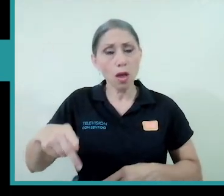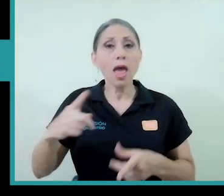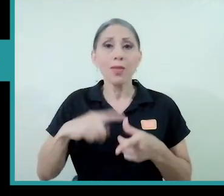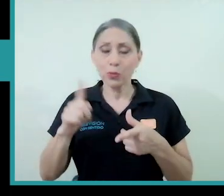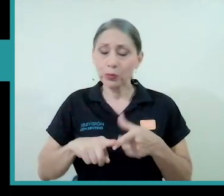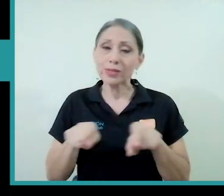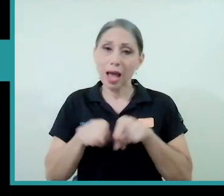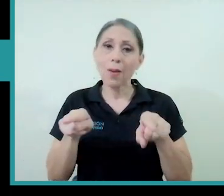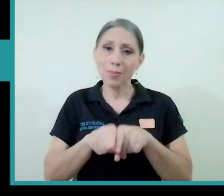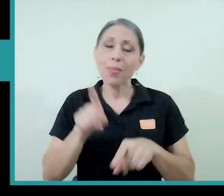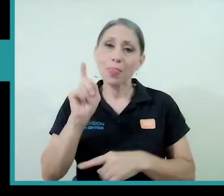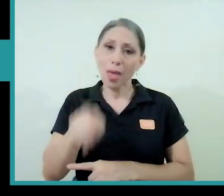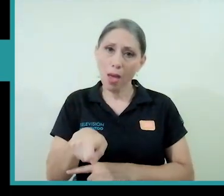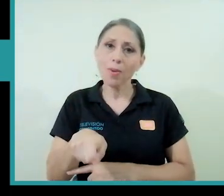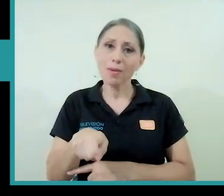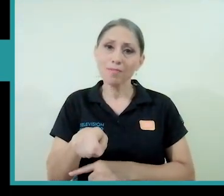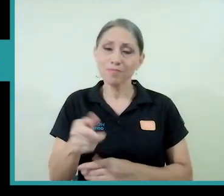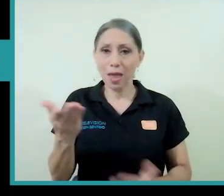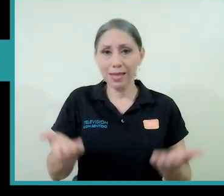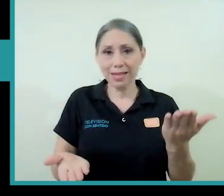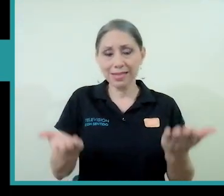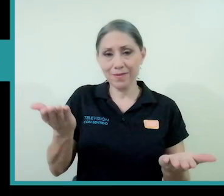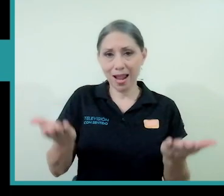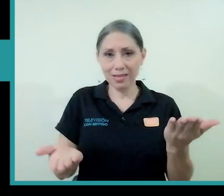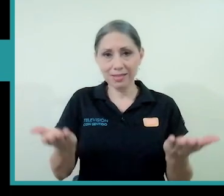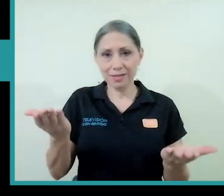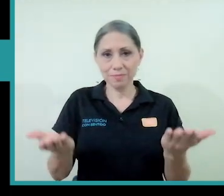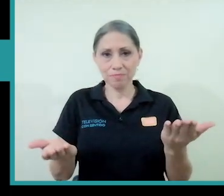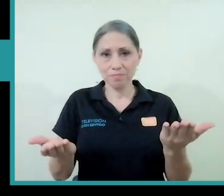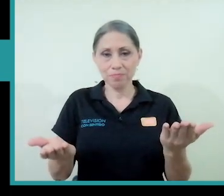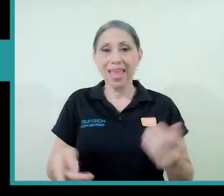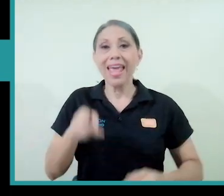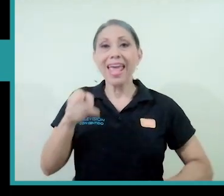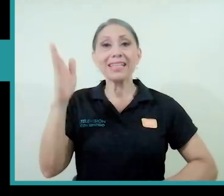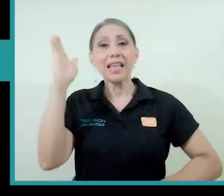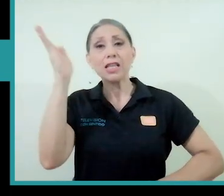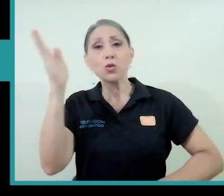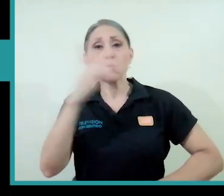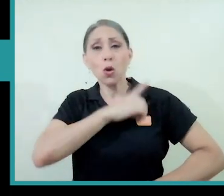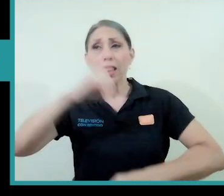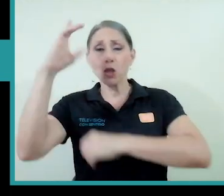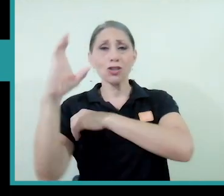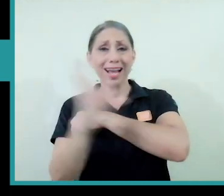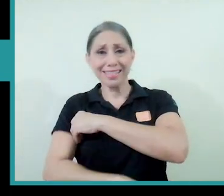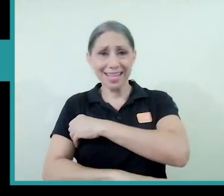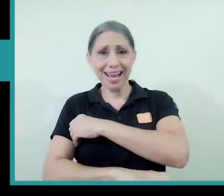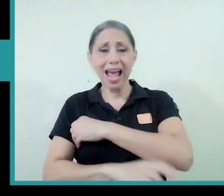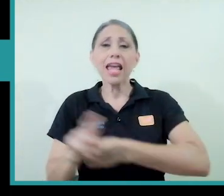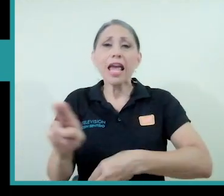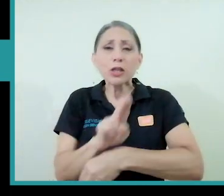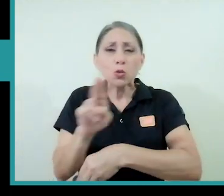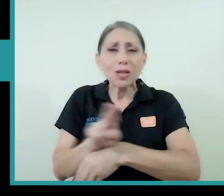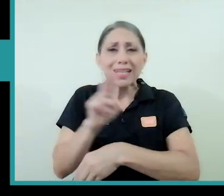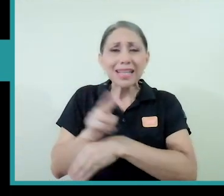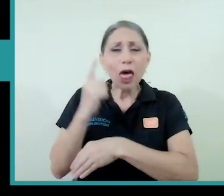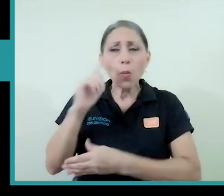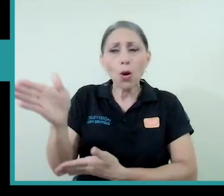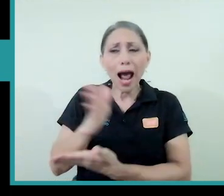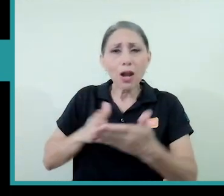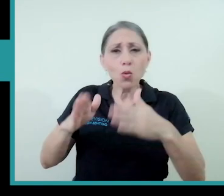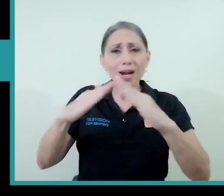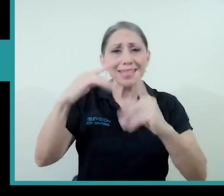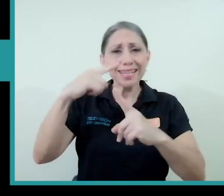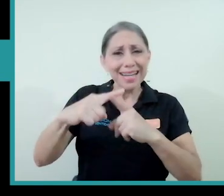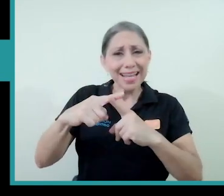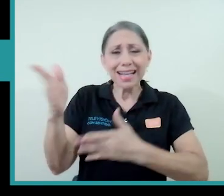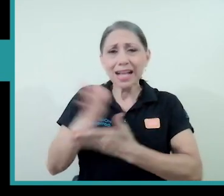hacer ese balance. Este discurso del Dios que castiga es utilizado por algunos pastores y iglesias